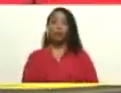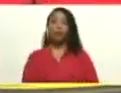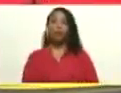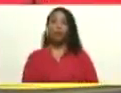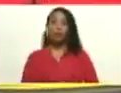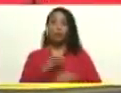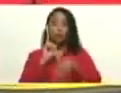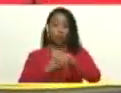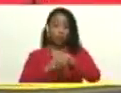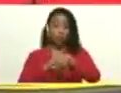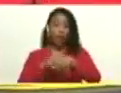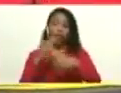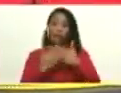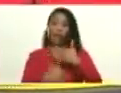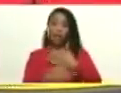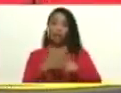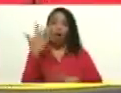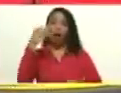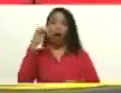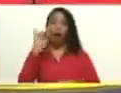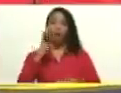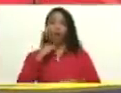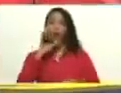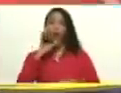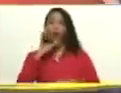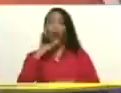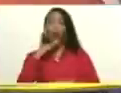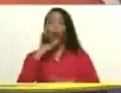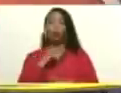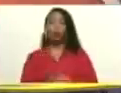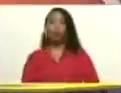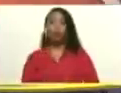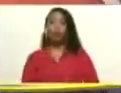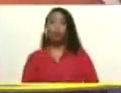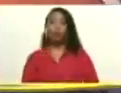el tiempo de avanti ha llegado, de avanzar,